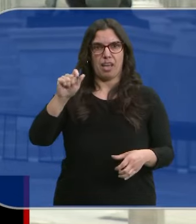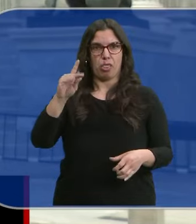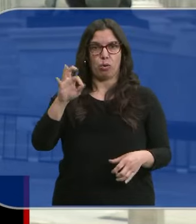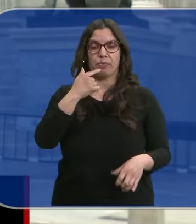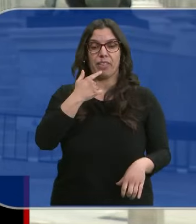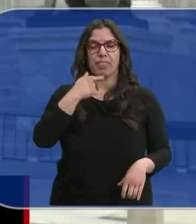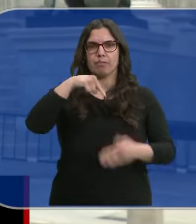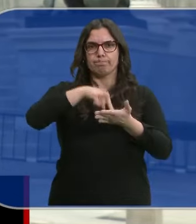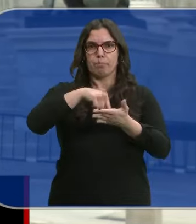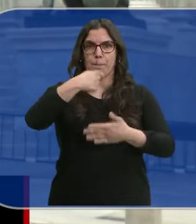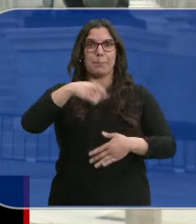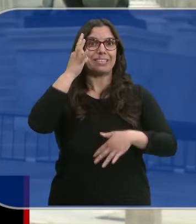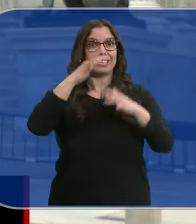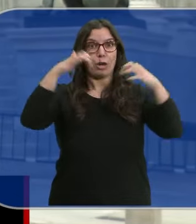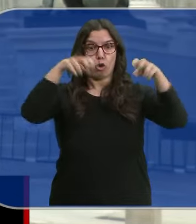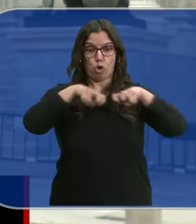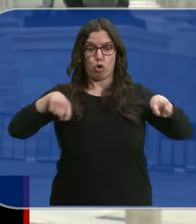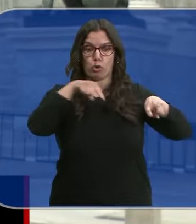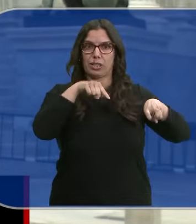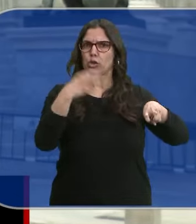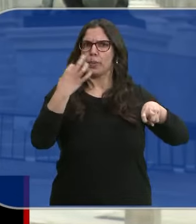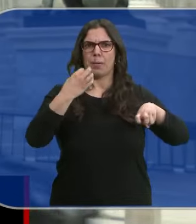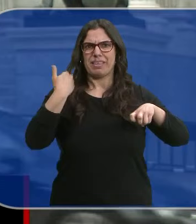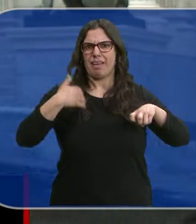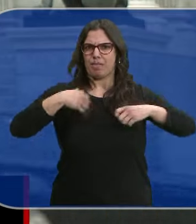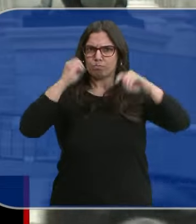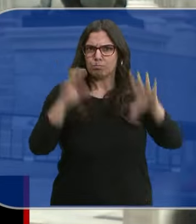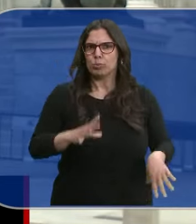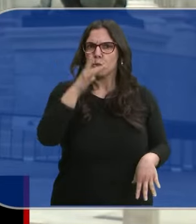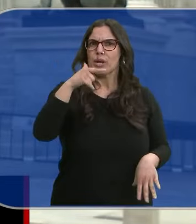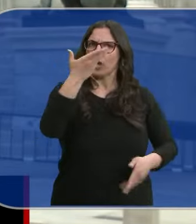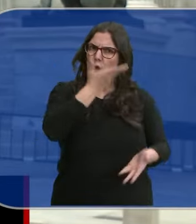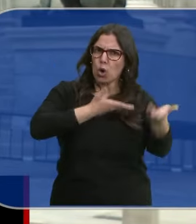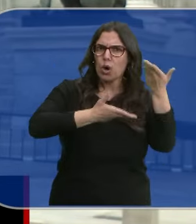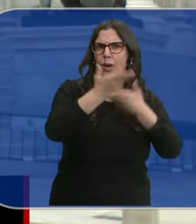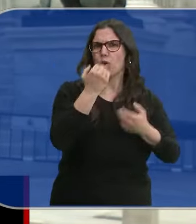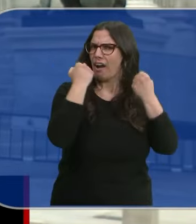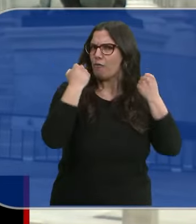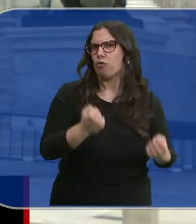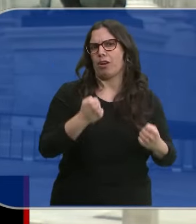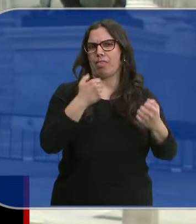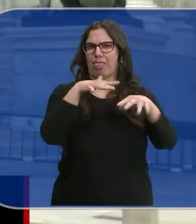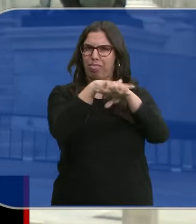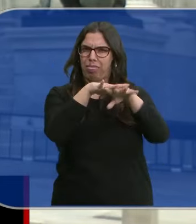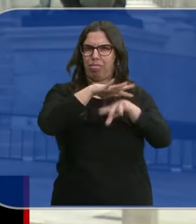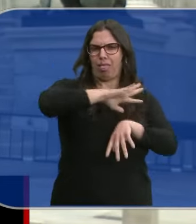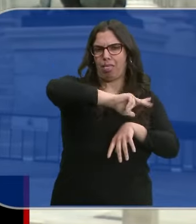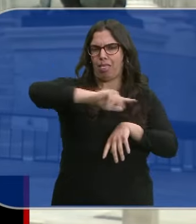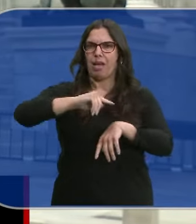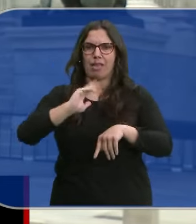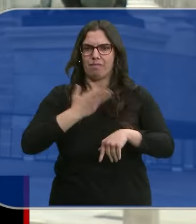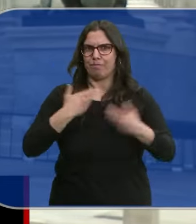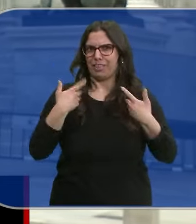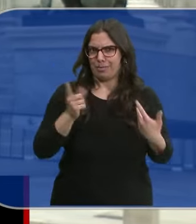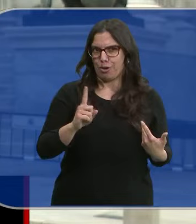exigen a Francina Armengol que presente su dimisión inmediata al considerarla colaboradora necesaria de la trama y no víctima.